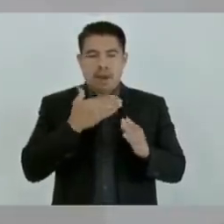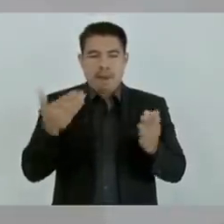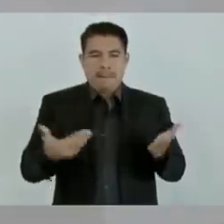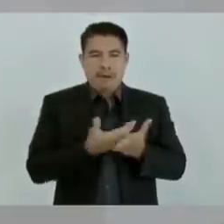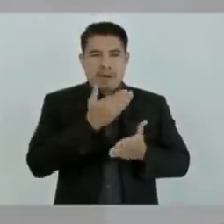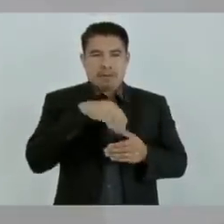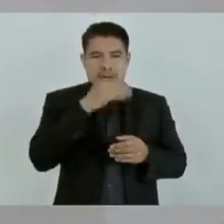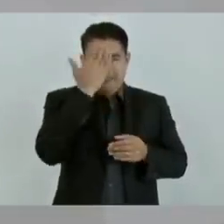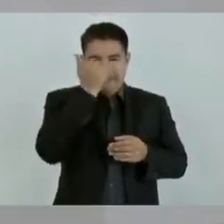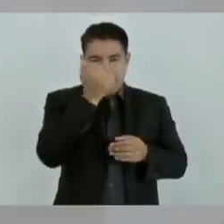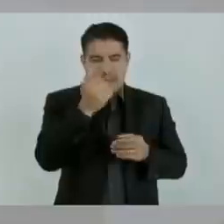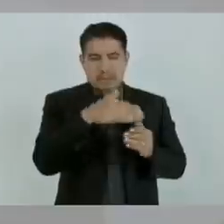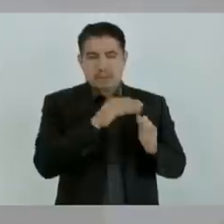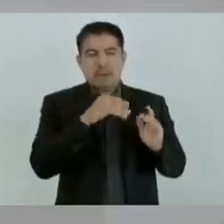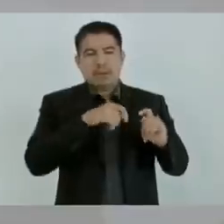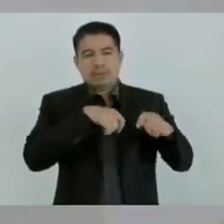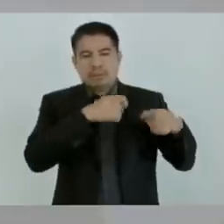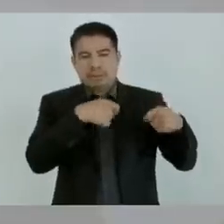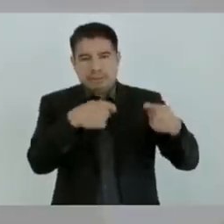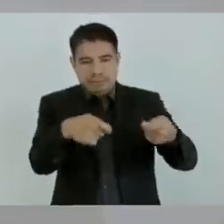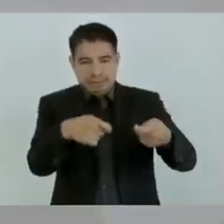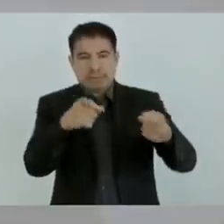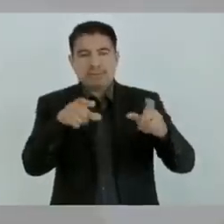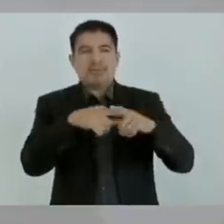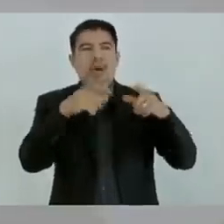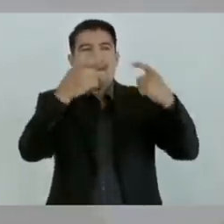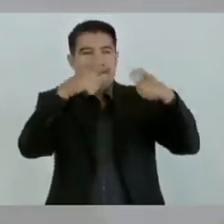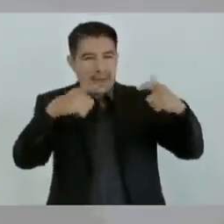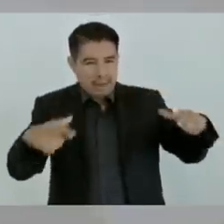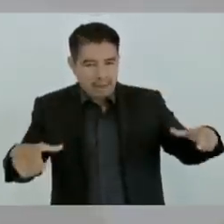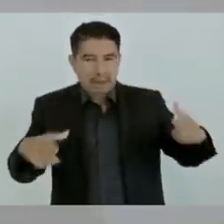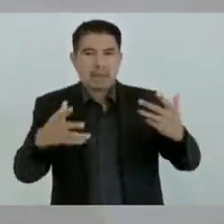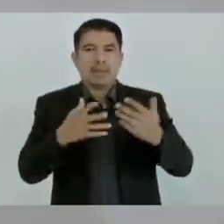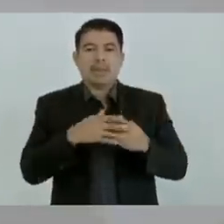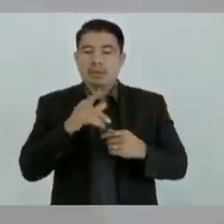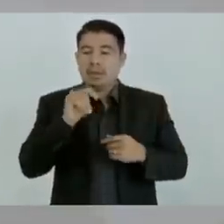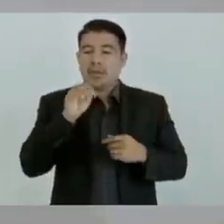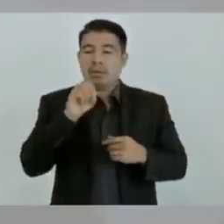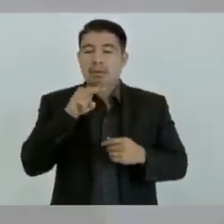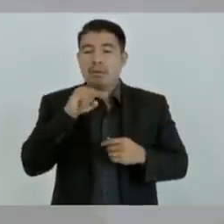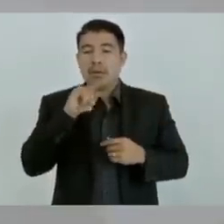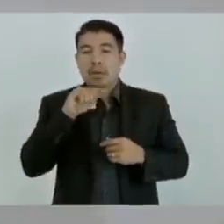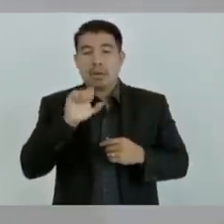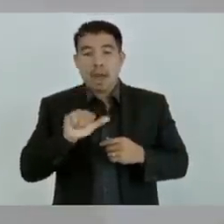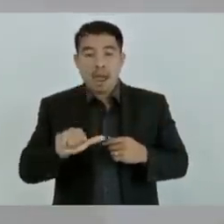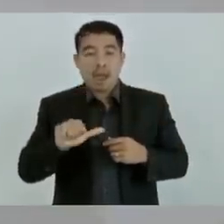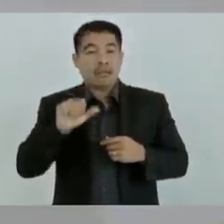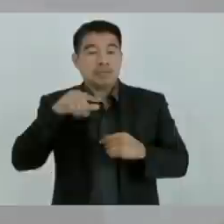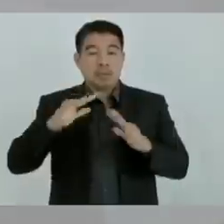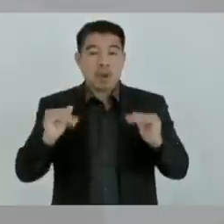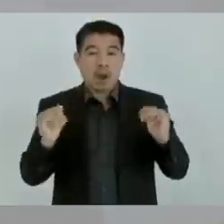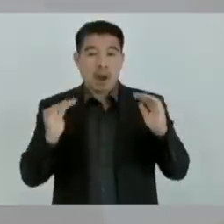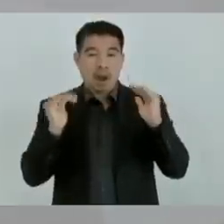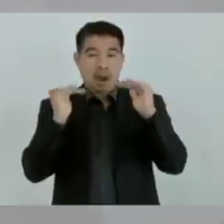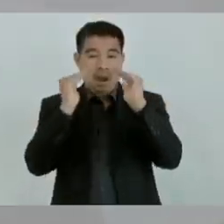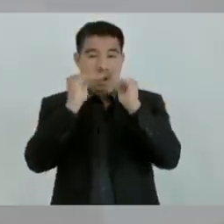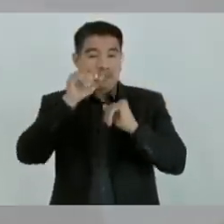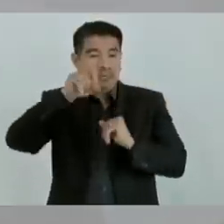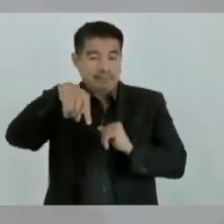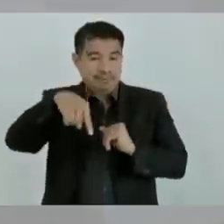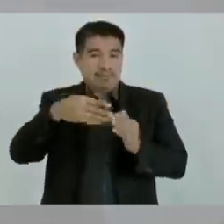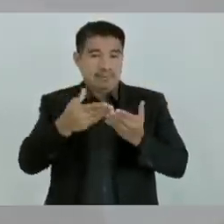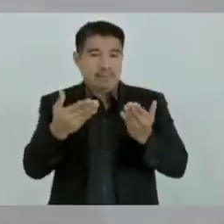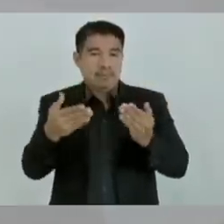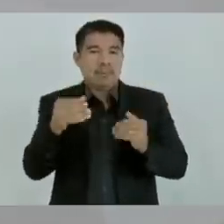maya, lo que significa Palenque, lo que significa Toniná, Chiapas, pues también es algo